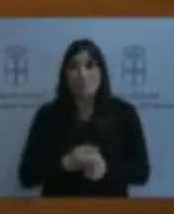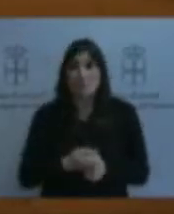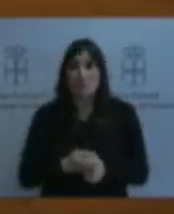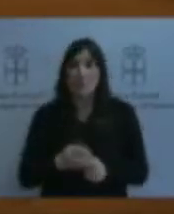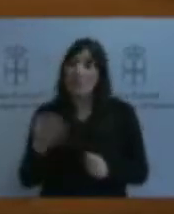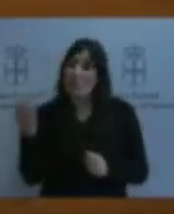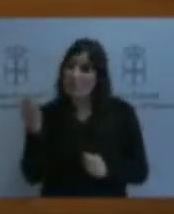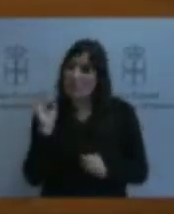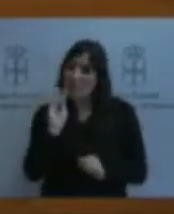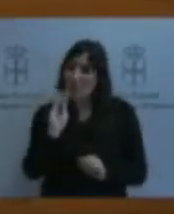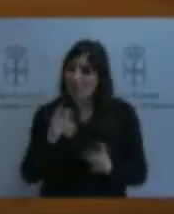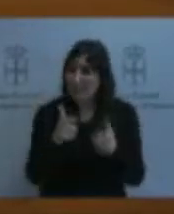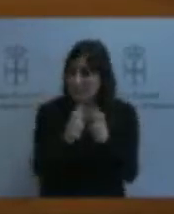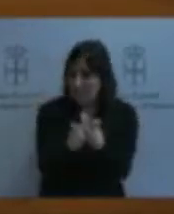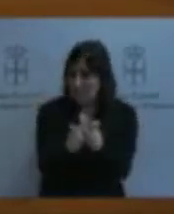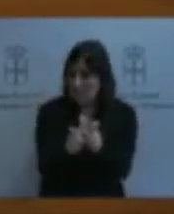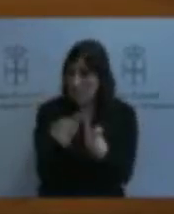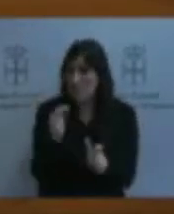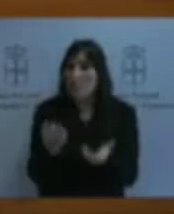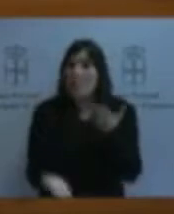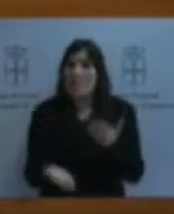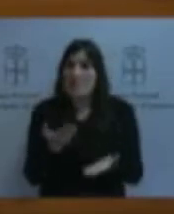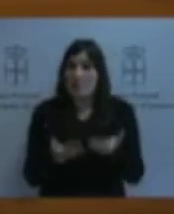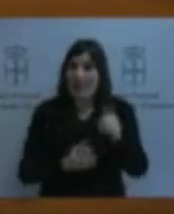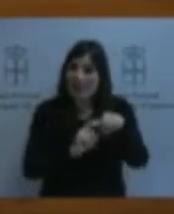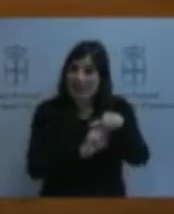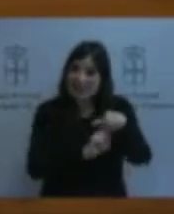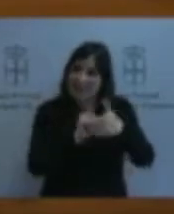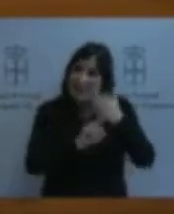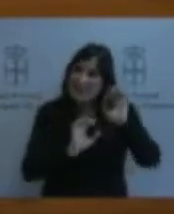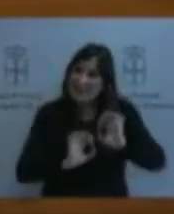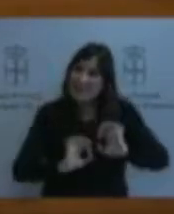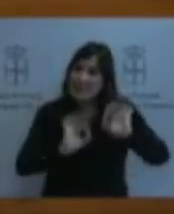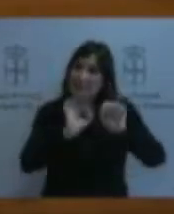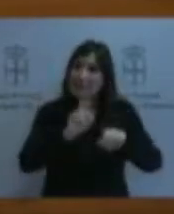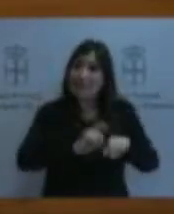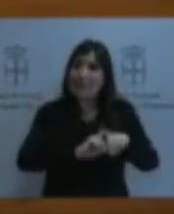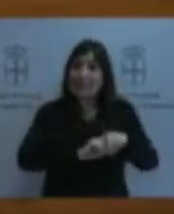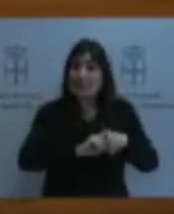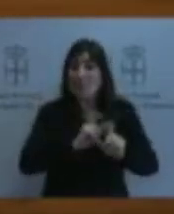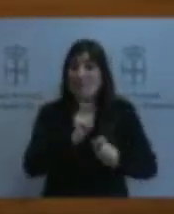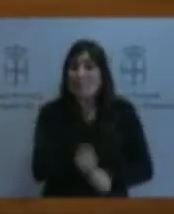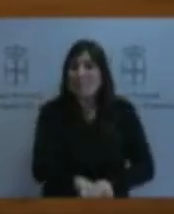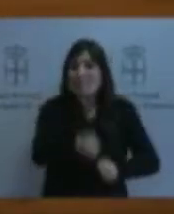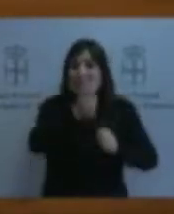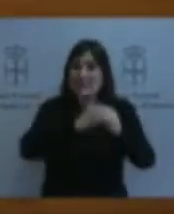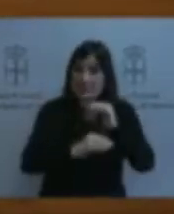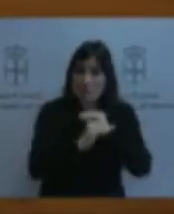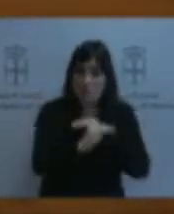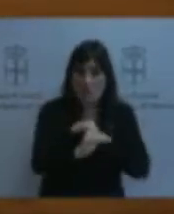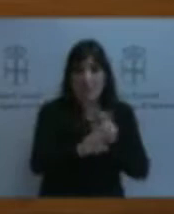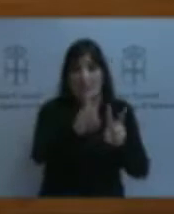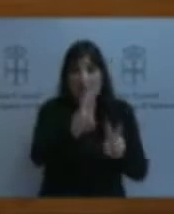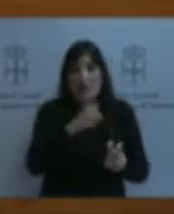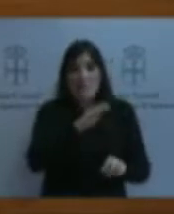especiales características del tipo de pesca sostenible que fija población en las localidades costeras y es